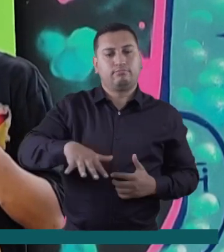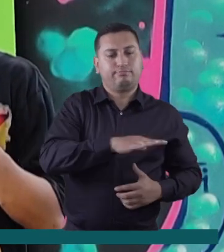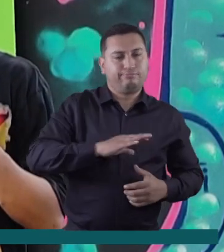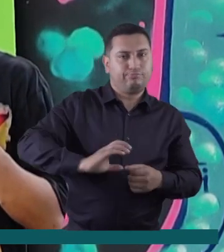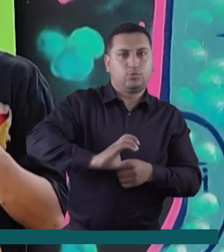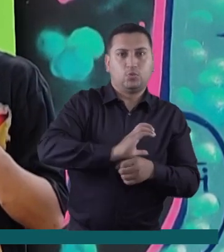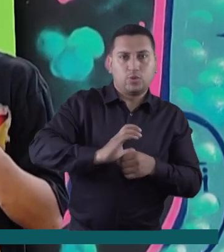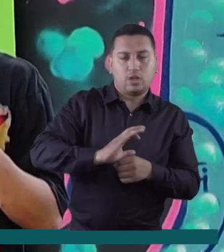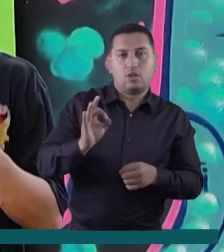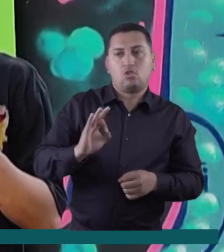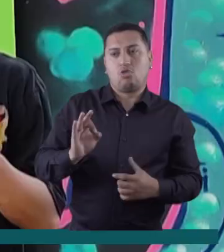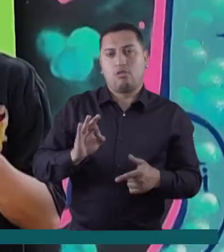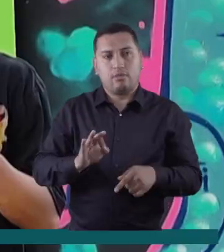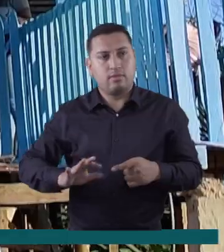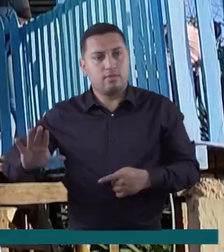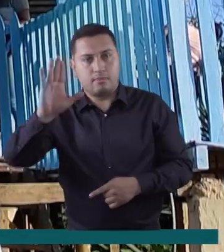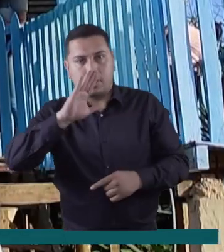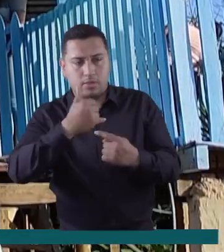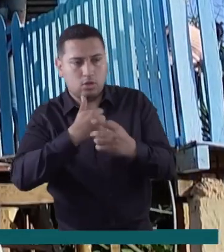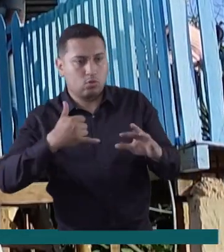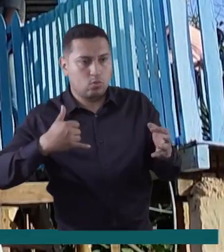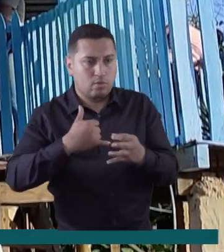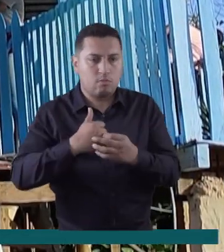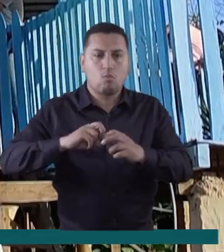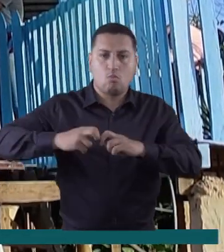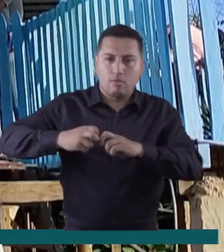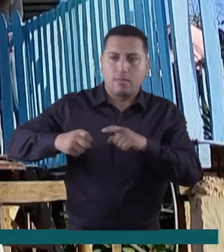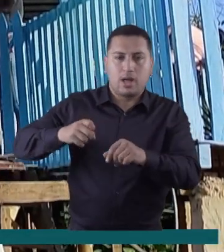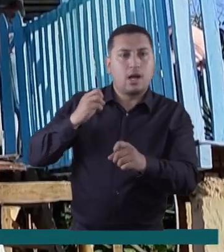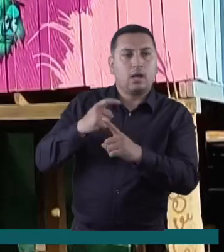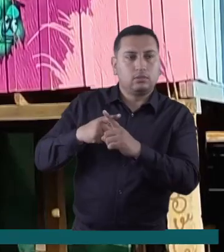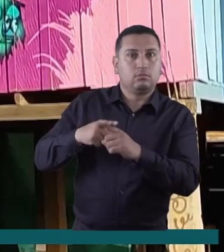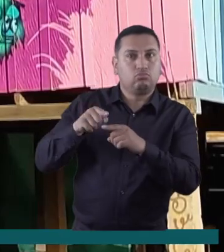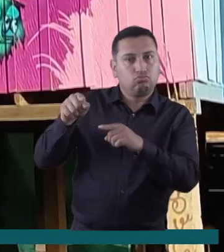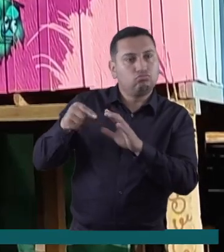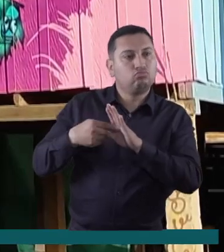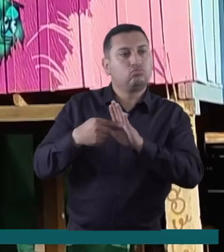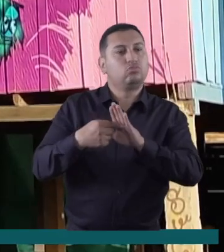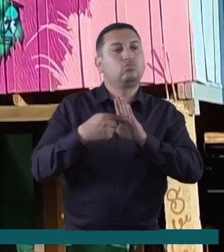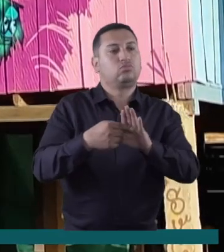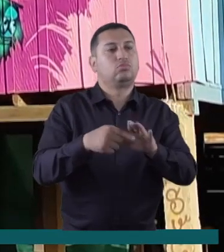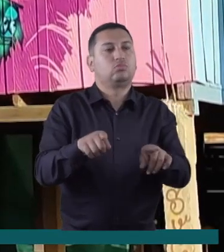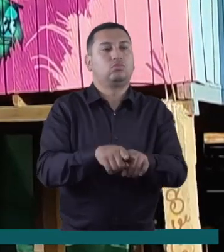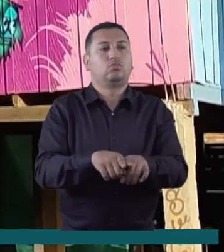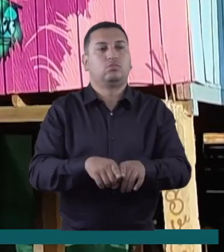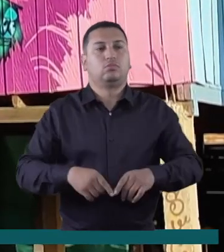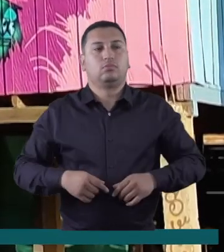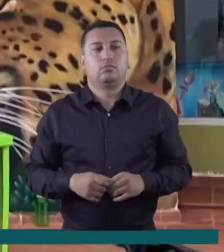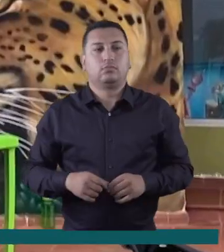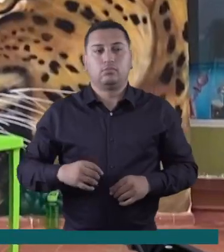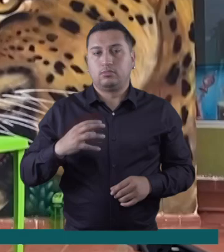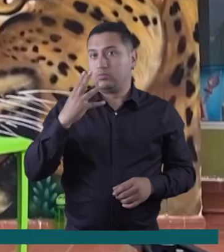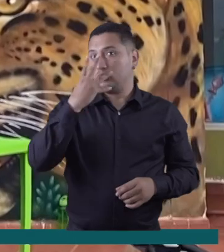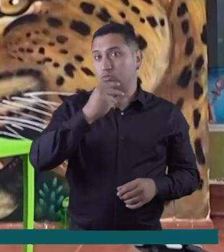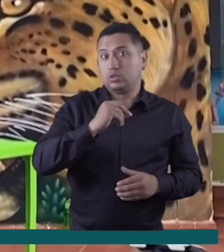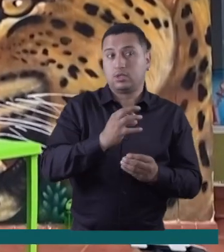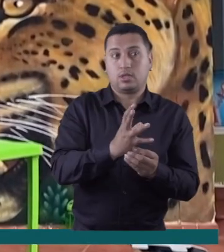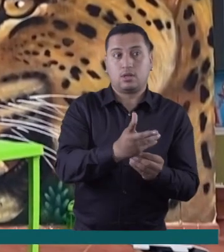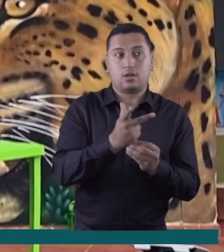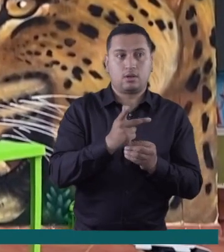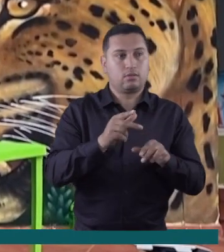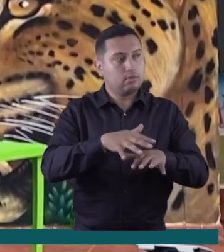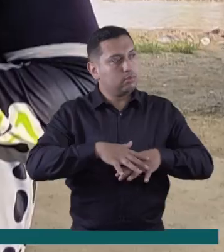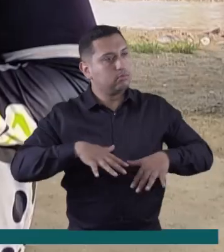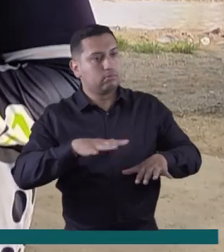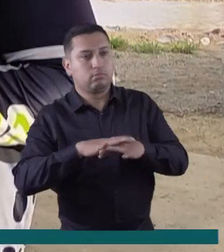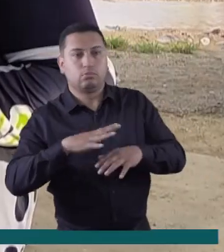que se han vivido en el departamento, problemas que se han vivido en el departamento, en el área aquí urbano y en el área rural. Es un